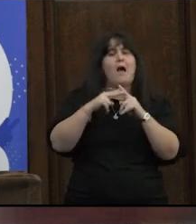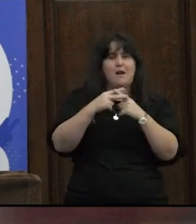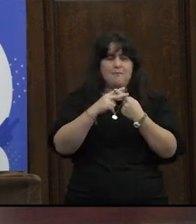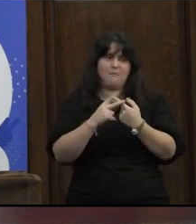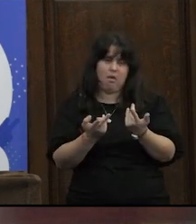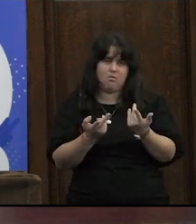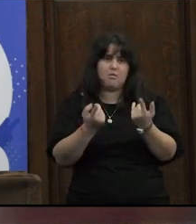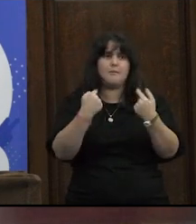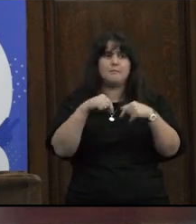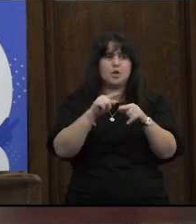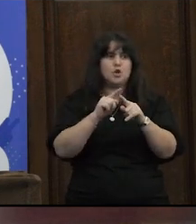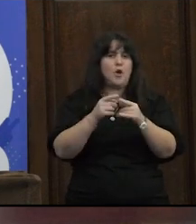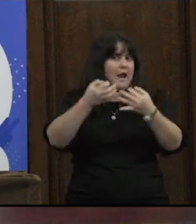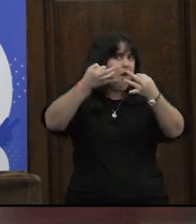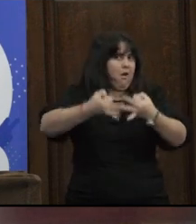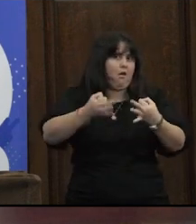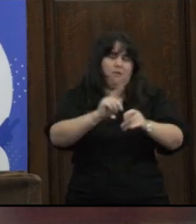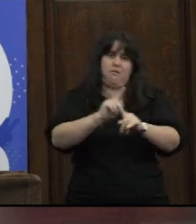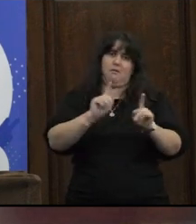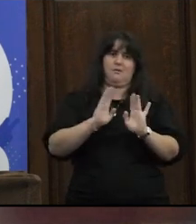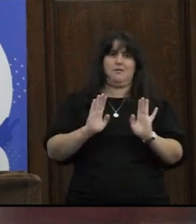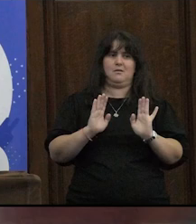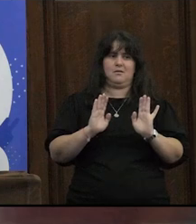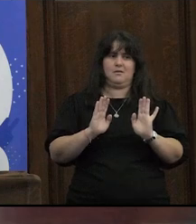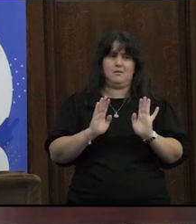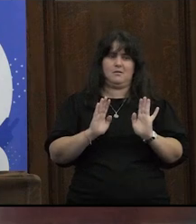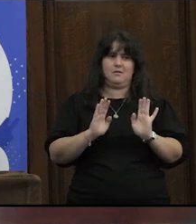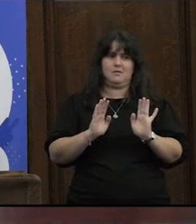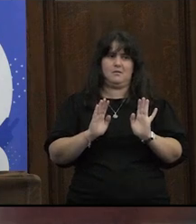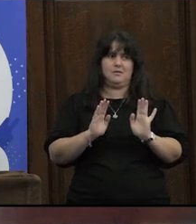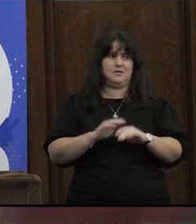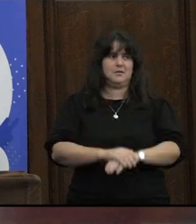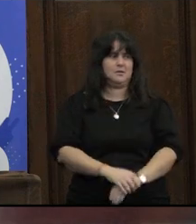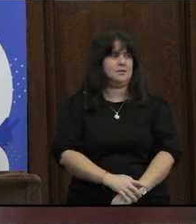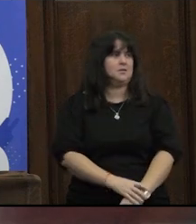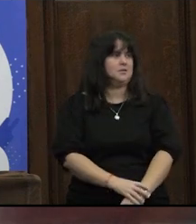herramientas pero que no es garantía en sí misma ¿no?